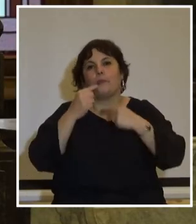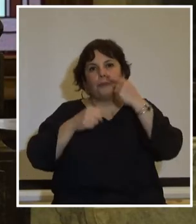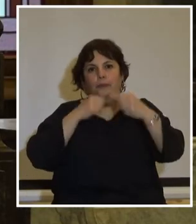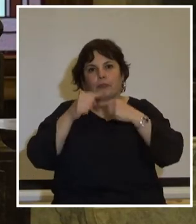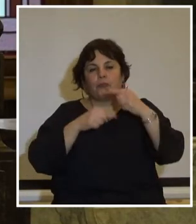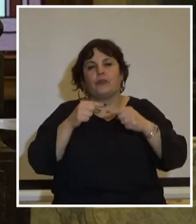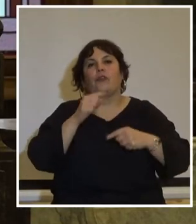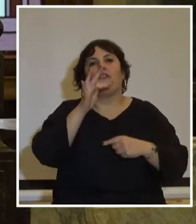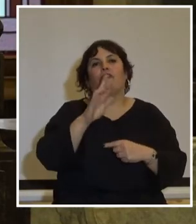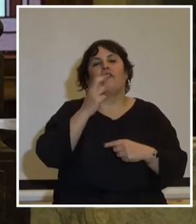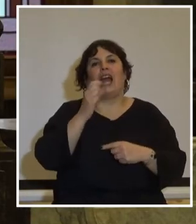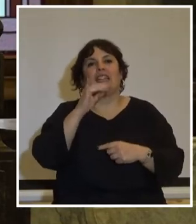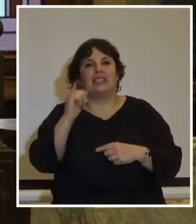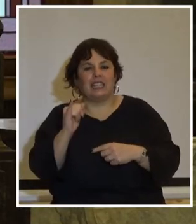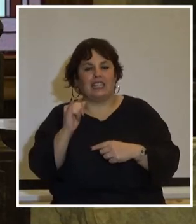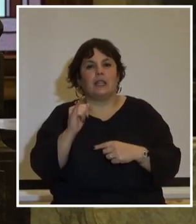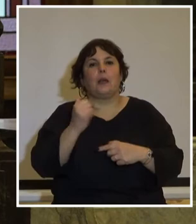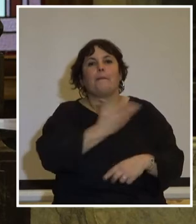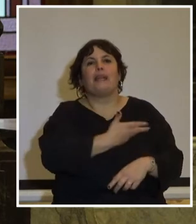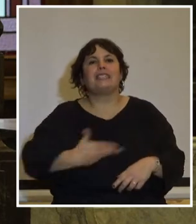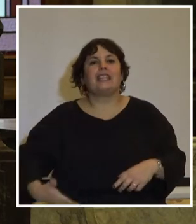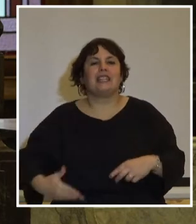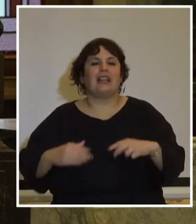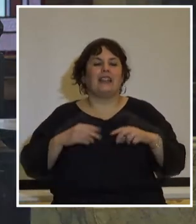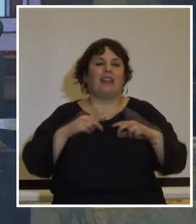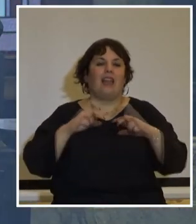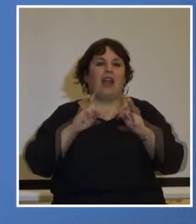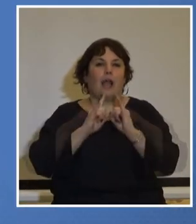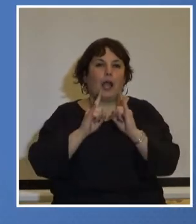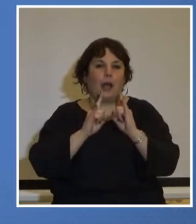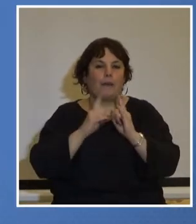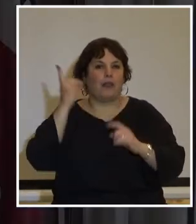Alfredo Frati, Presidente de la Cámara de Representantes.